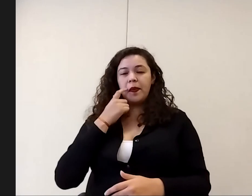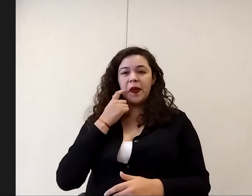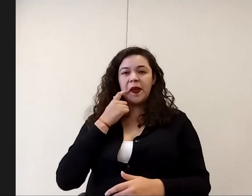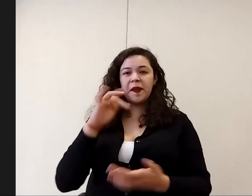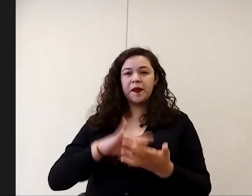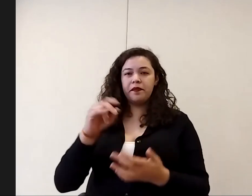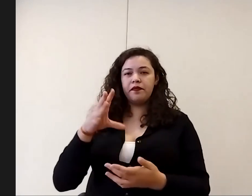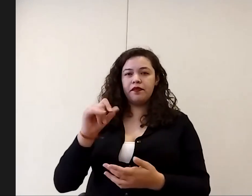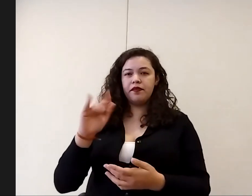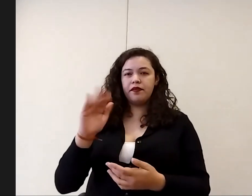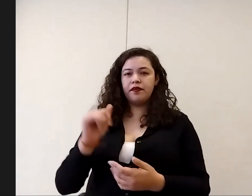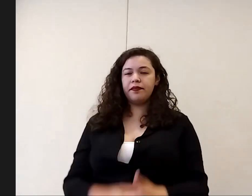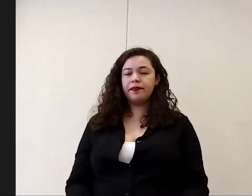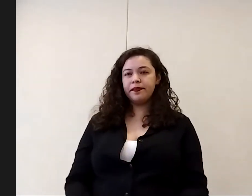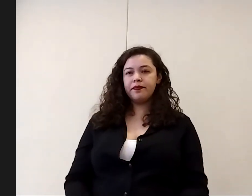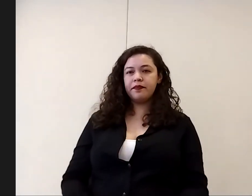bye